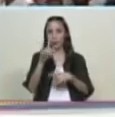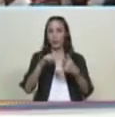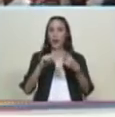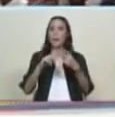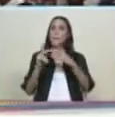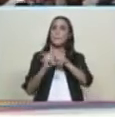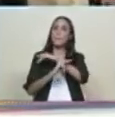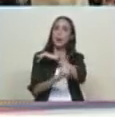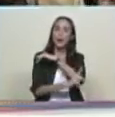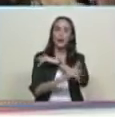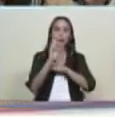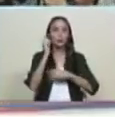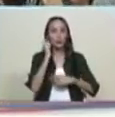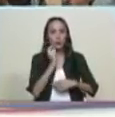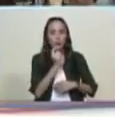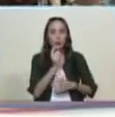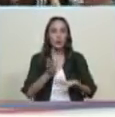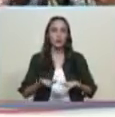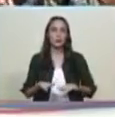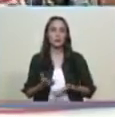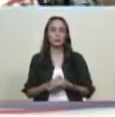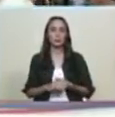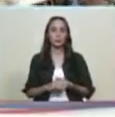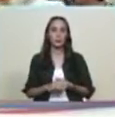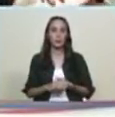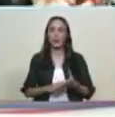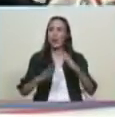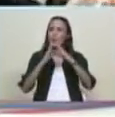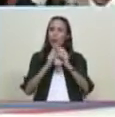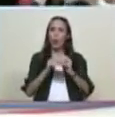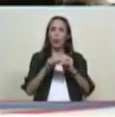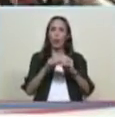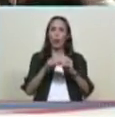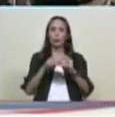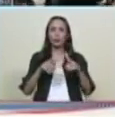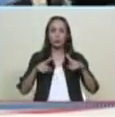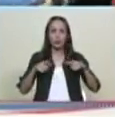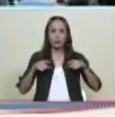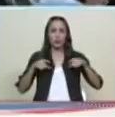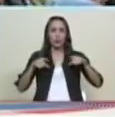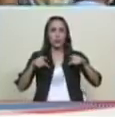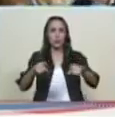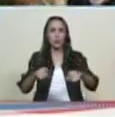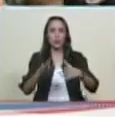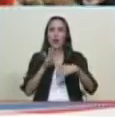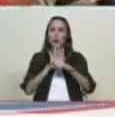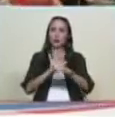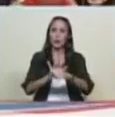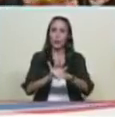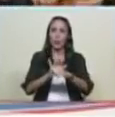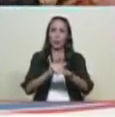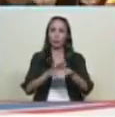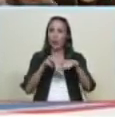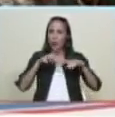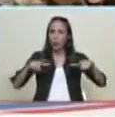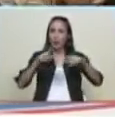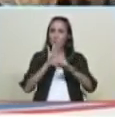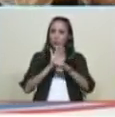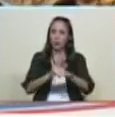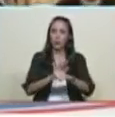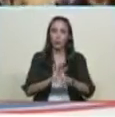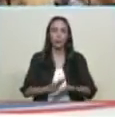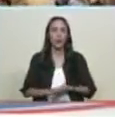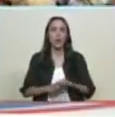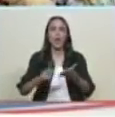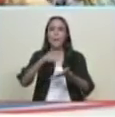Parque Sucre de los Caobos el Parque todo el Paseo de los Próseres el Parque Recreacional Aliprimera la Plaza Diego